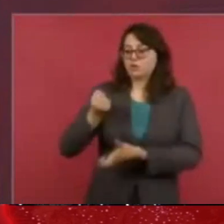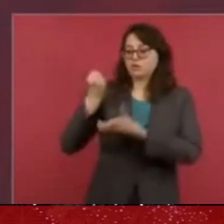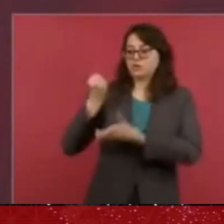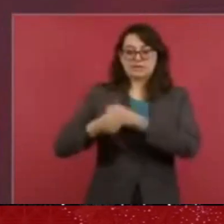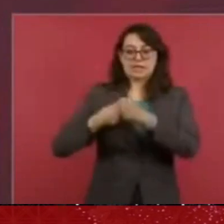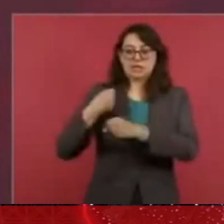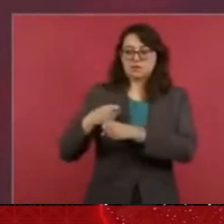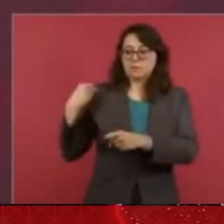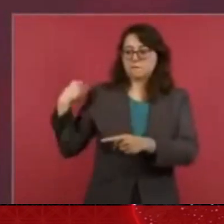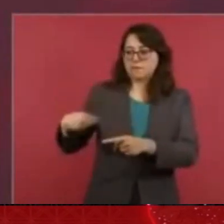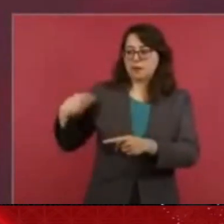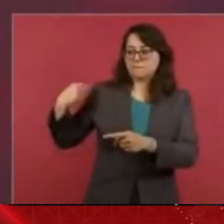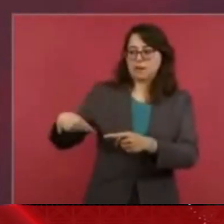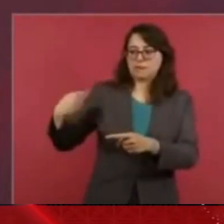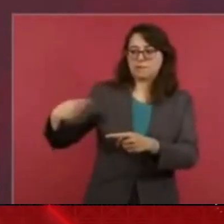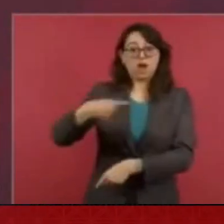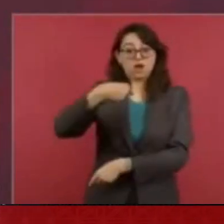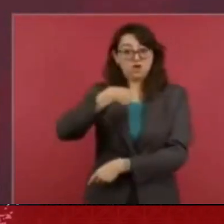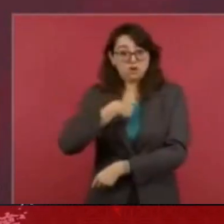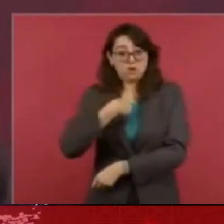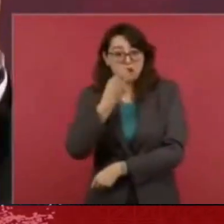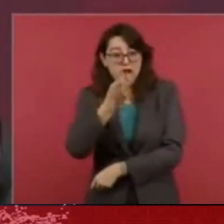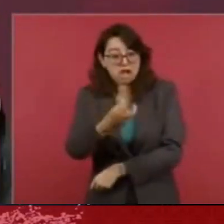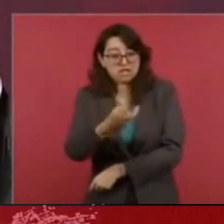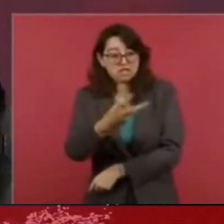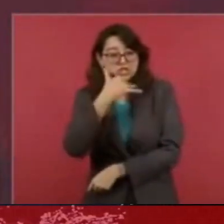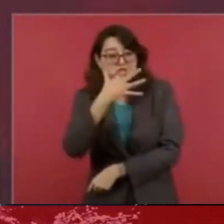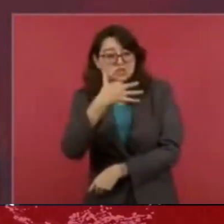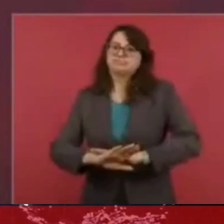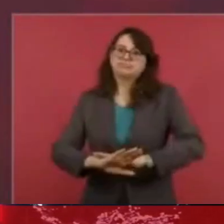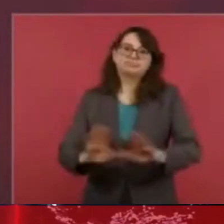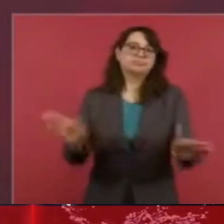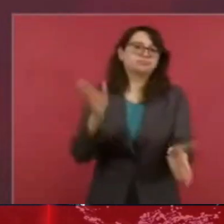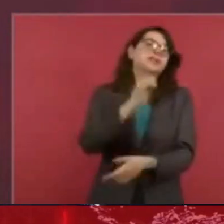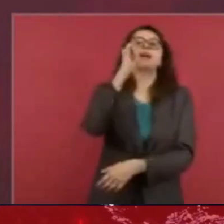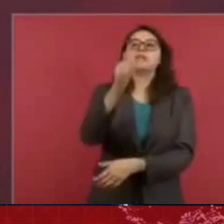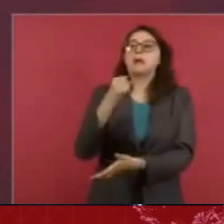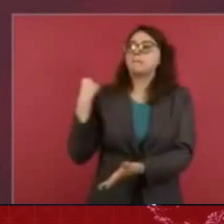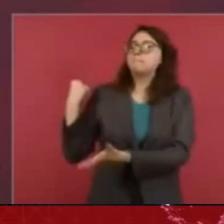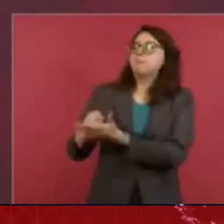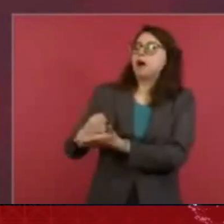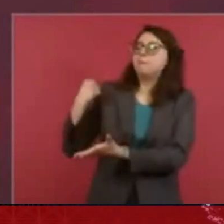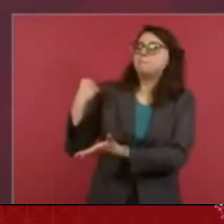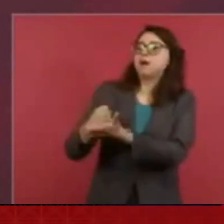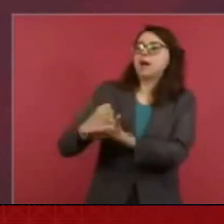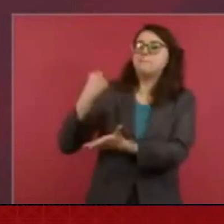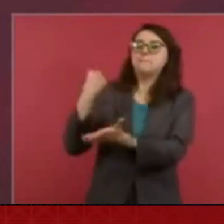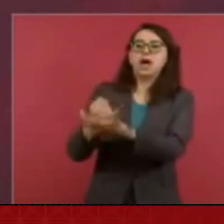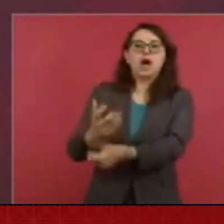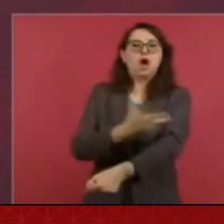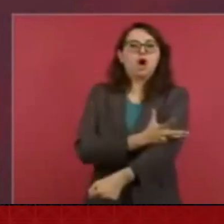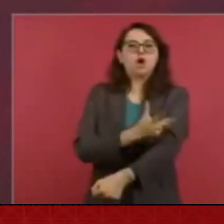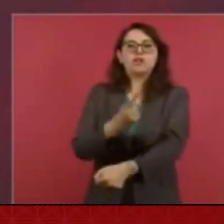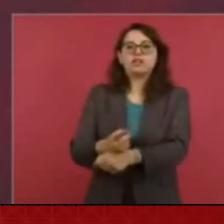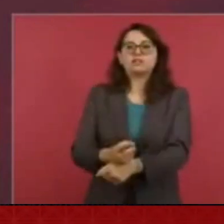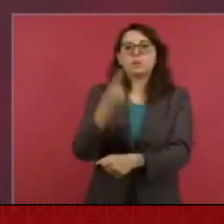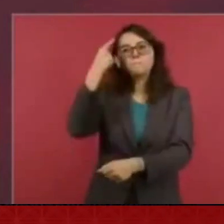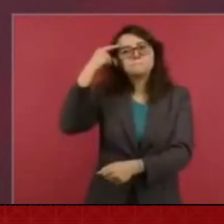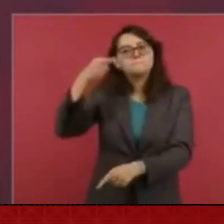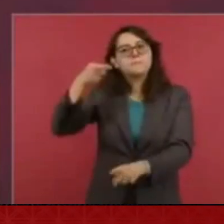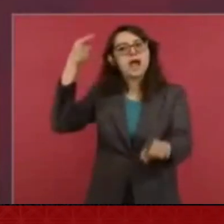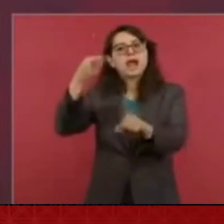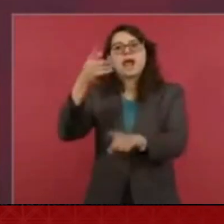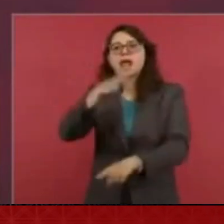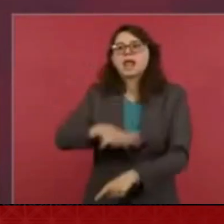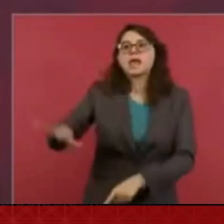presupuesto para todo el pueblo. Es un presupuesto que va a significar entregarle a los